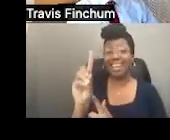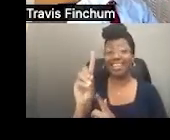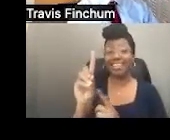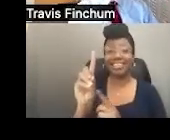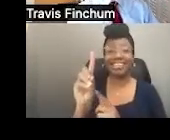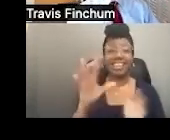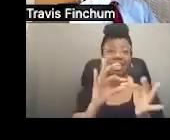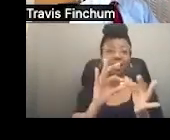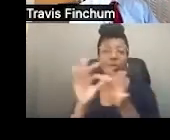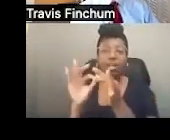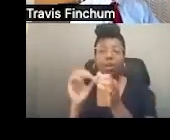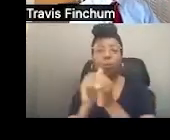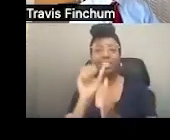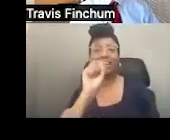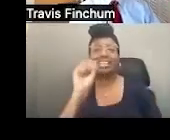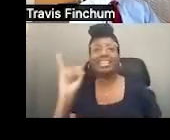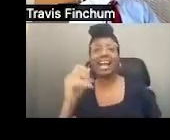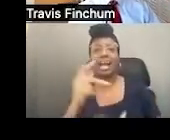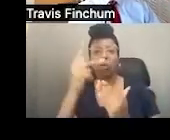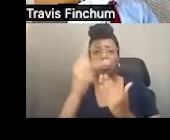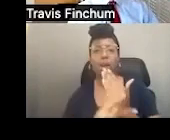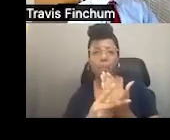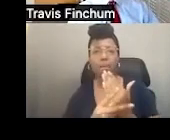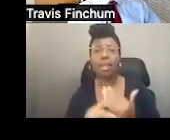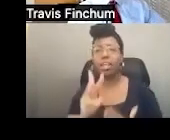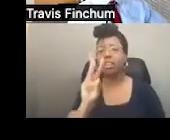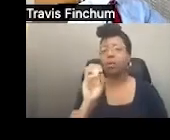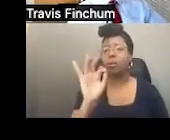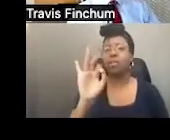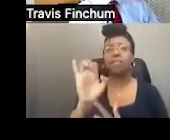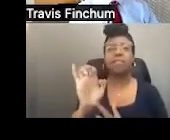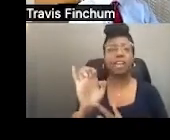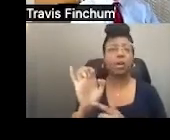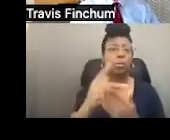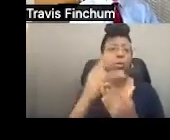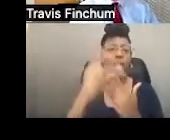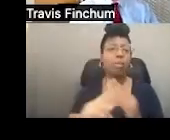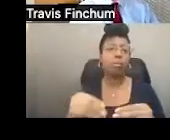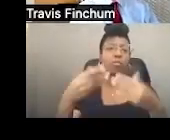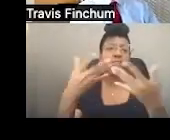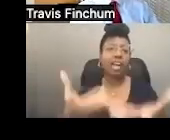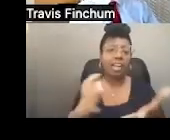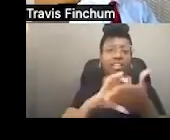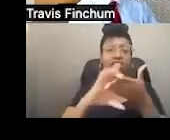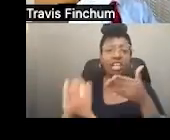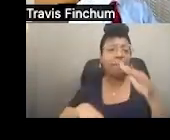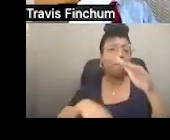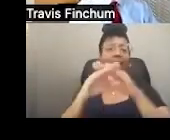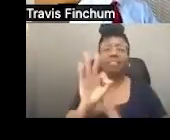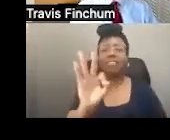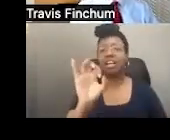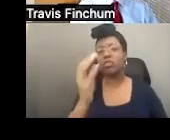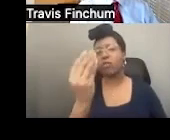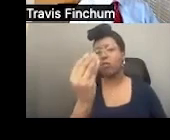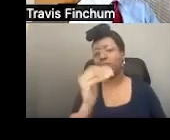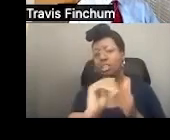está unido con el programa del SSI, el programa en base a beneficios públicos que da un cheque máximo